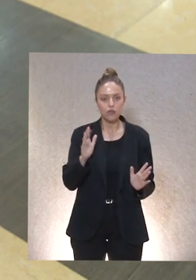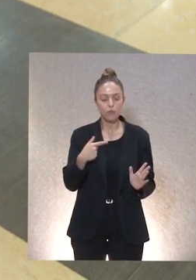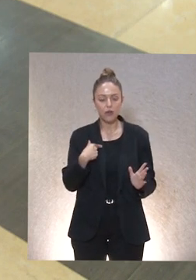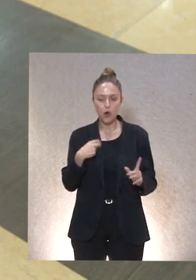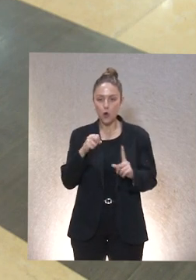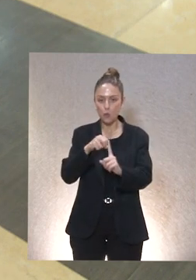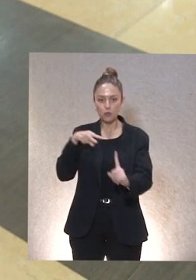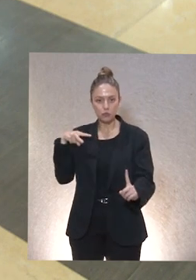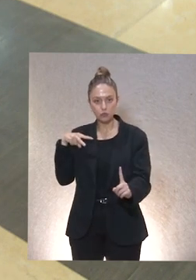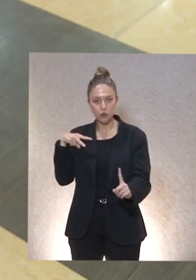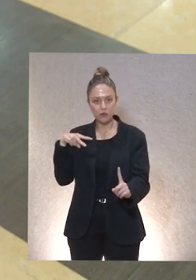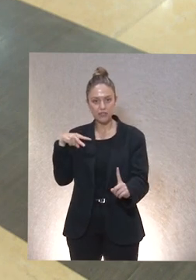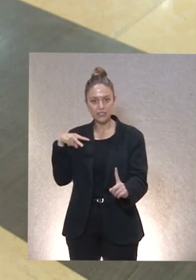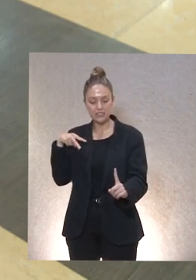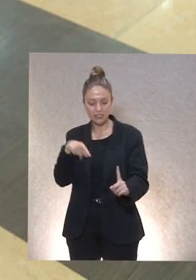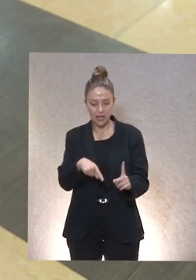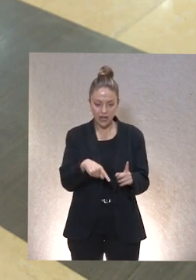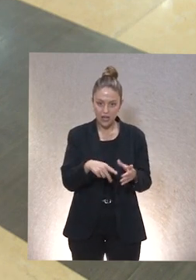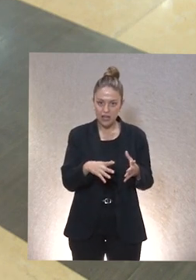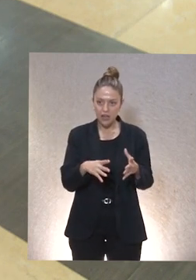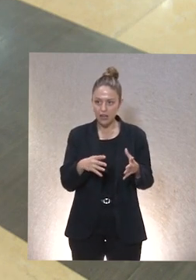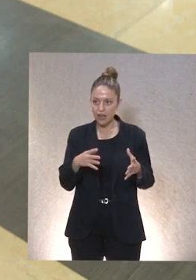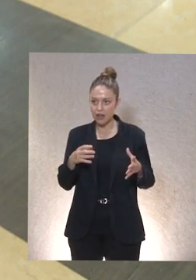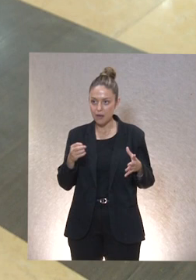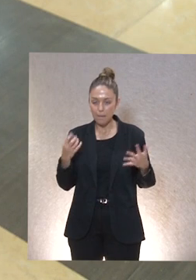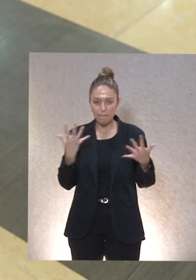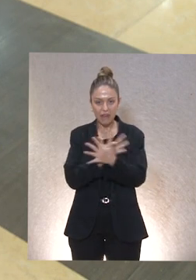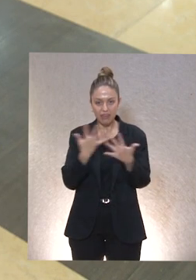impregna de cierto aceite por el toma y daca.